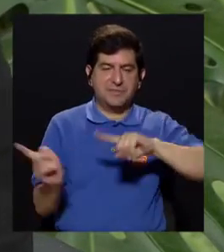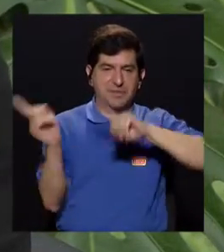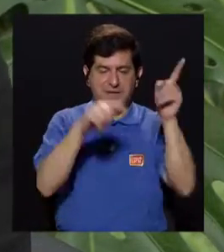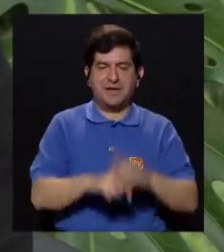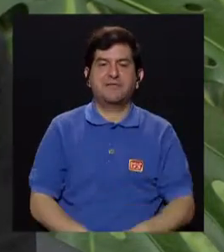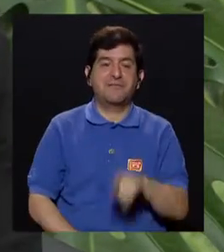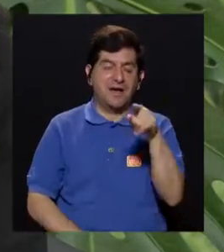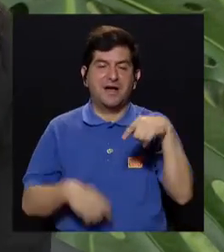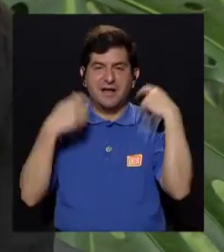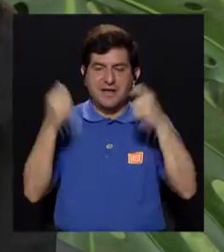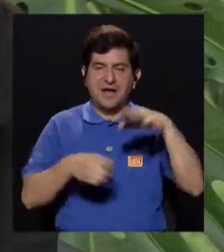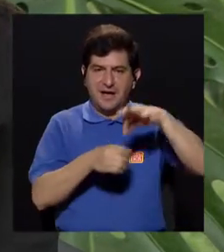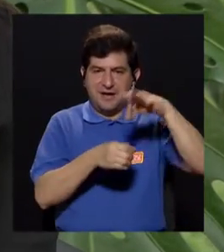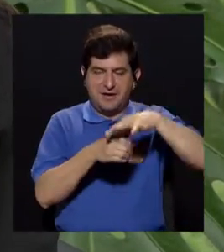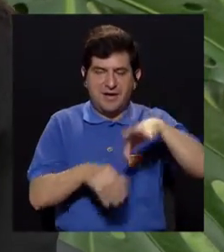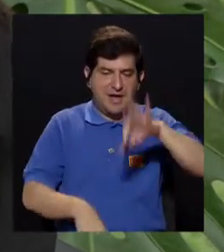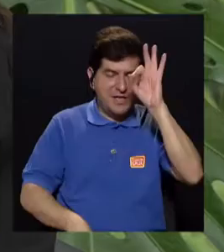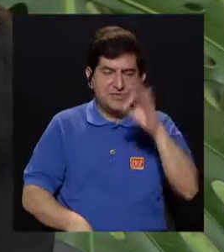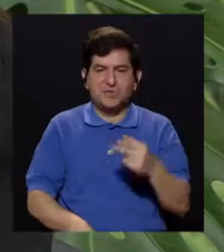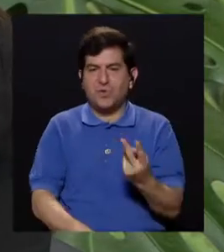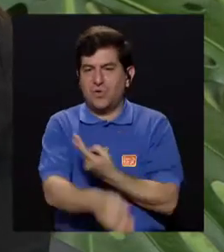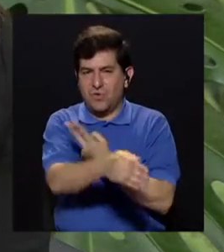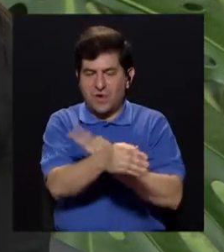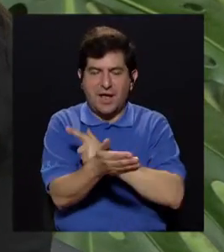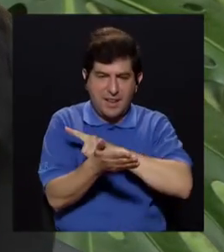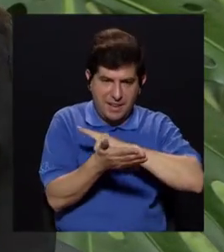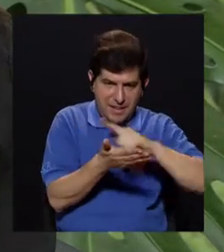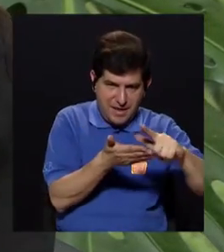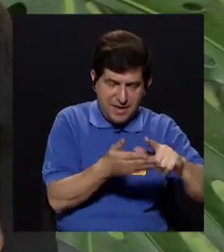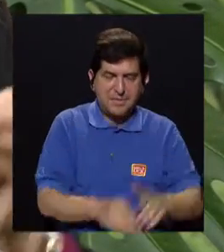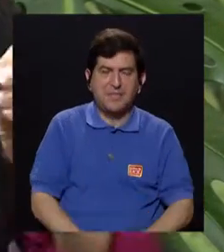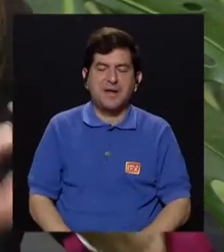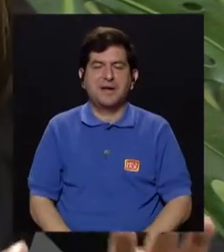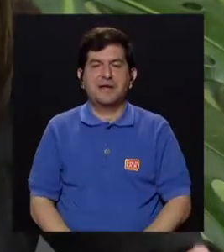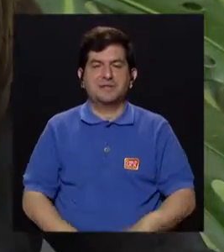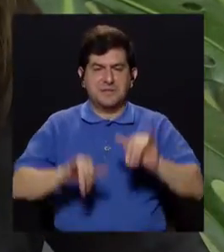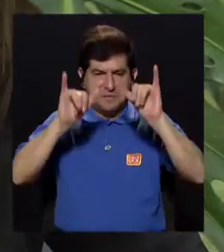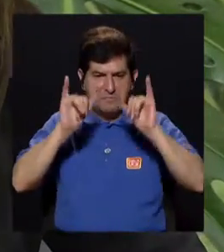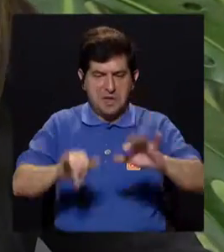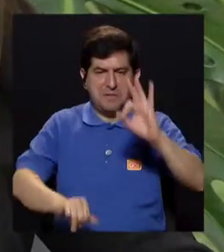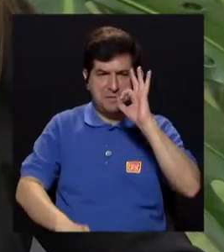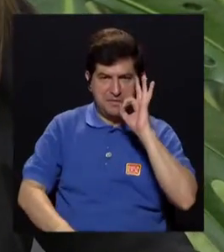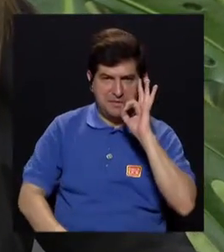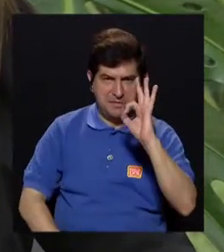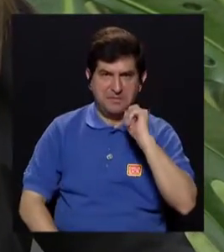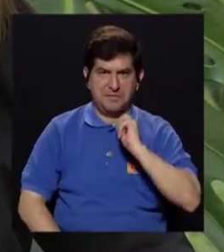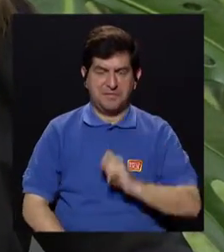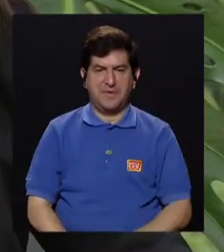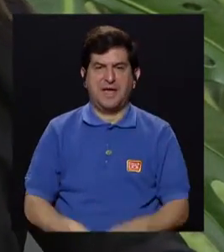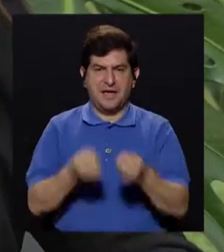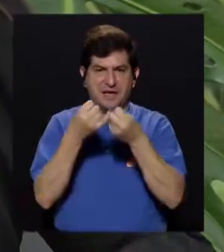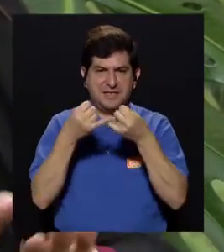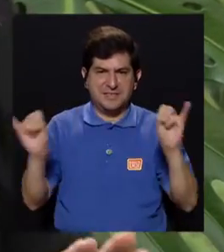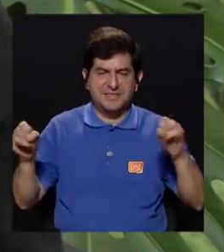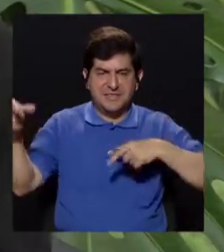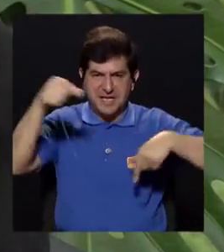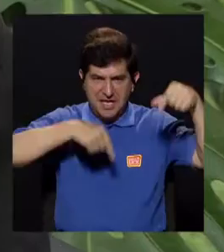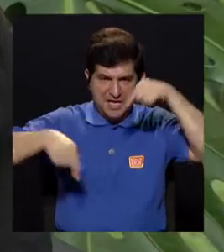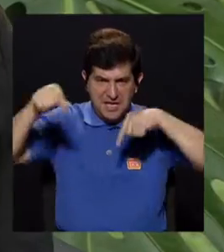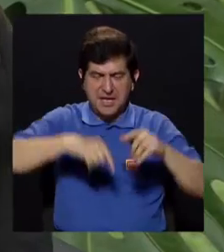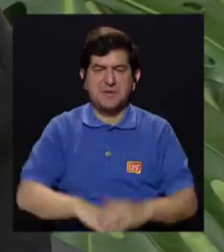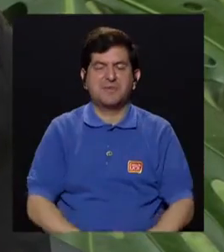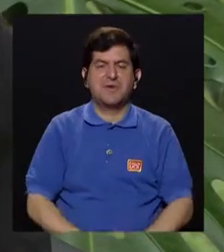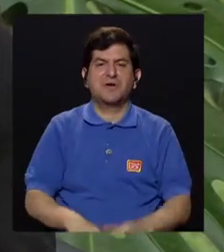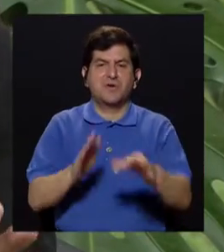semana a la feria del agricultor, elija las verduras, lávelas, métalas guardaditas y lavaditas sin químicos